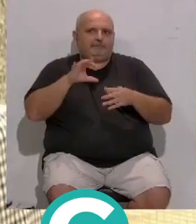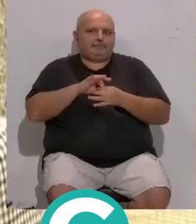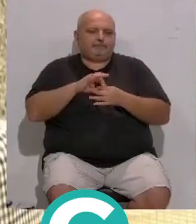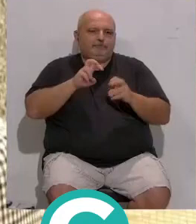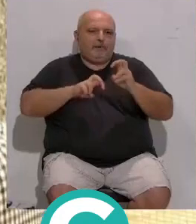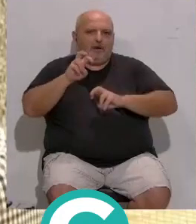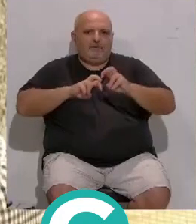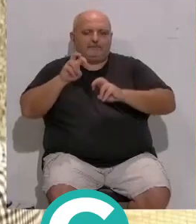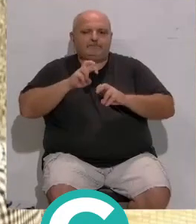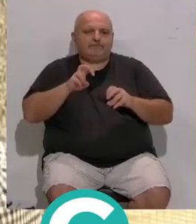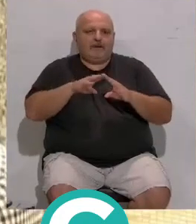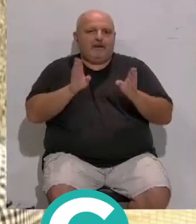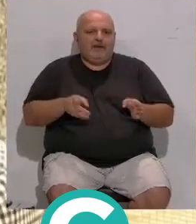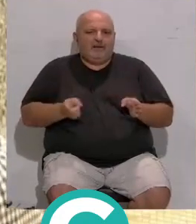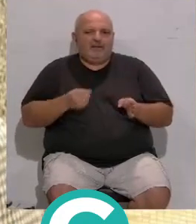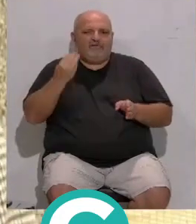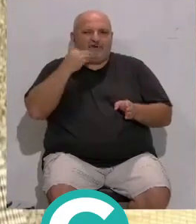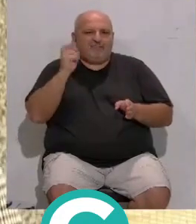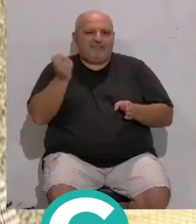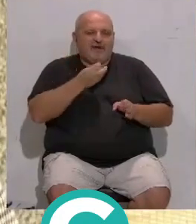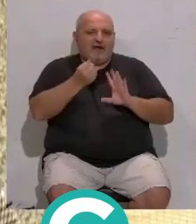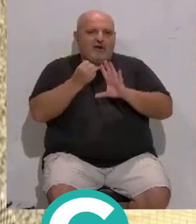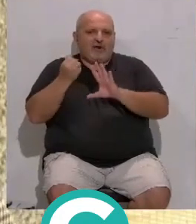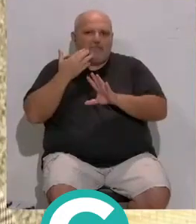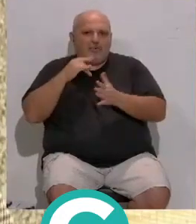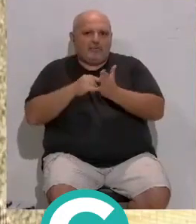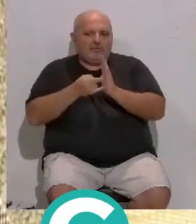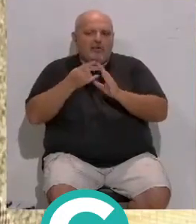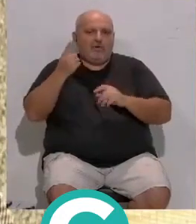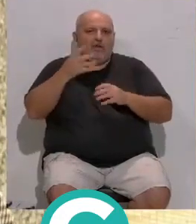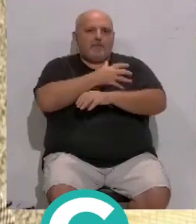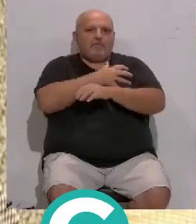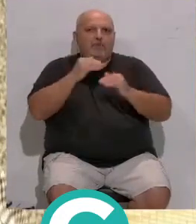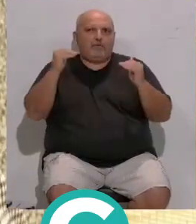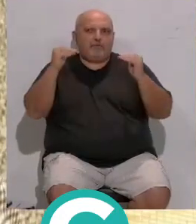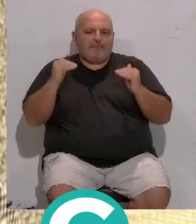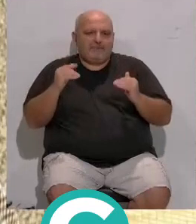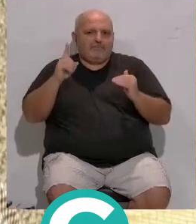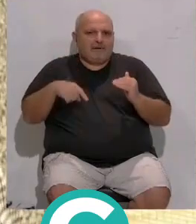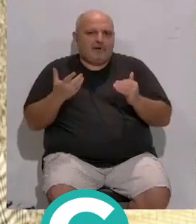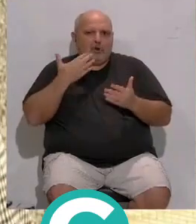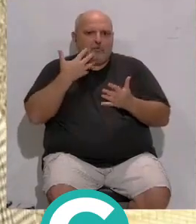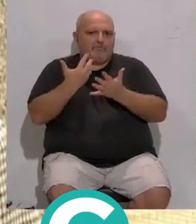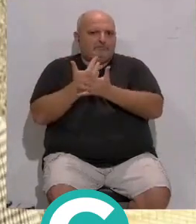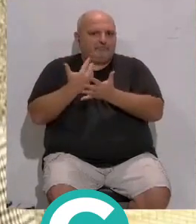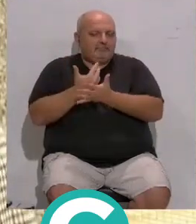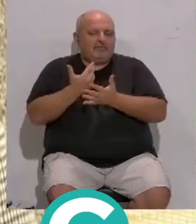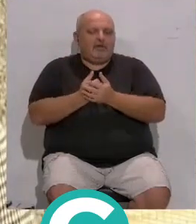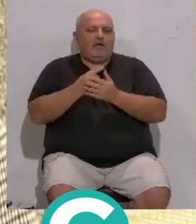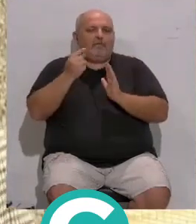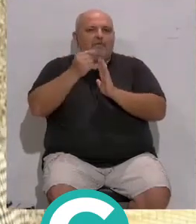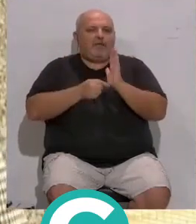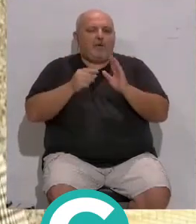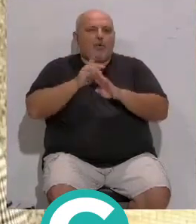forma u otra... ...los electrodomésticos de nuestra casa... ...vamos a ver si podemos bajar la potencia contratada... ...y ya como medida